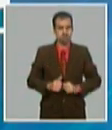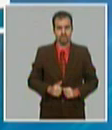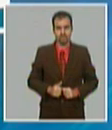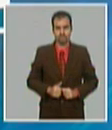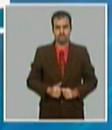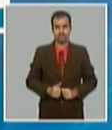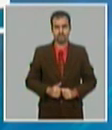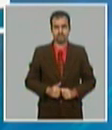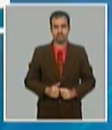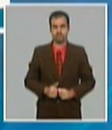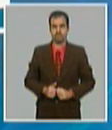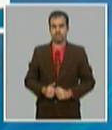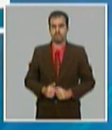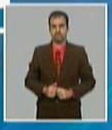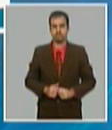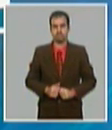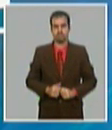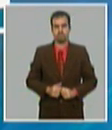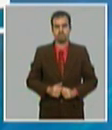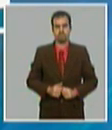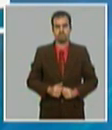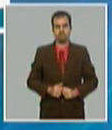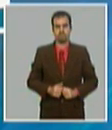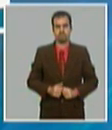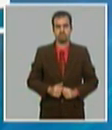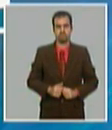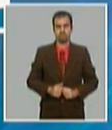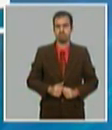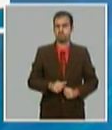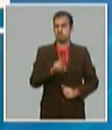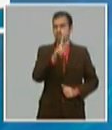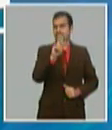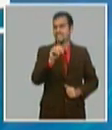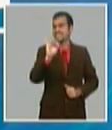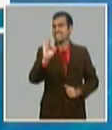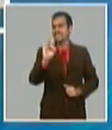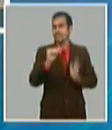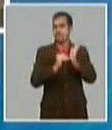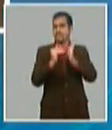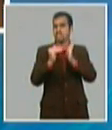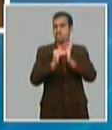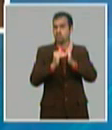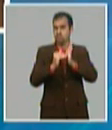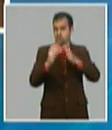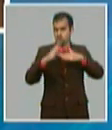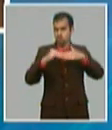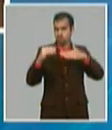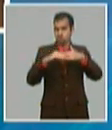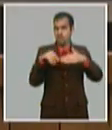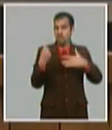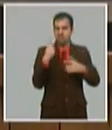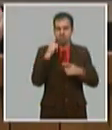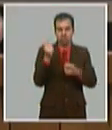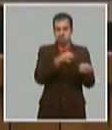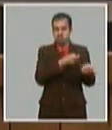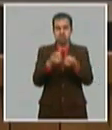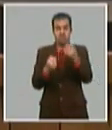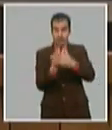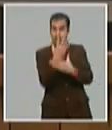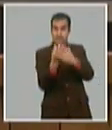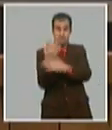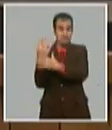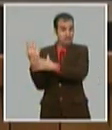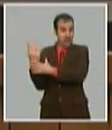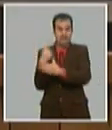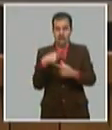se planifican además 207 millones de dólares para la importación de fertilizantes y plaguicidas porque la producción nacional que no